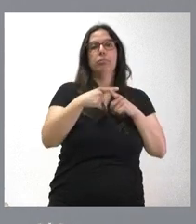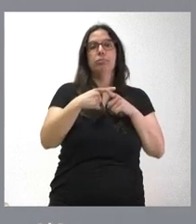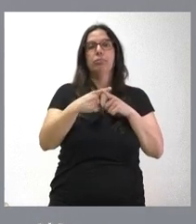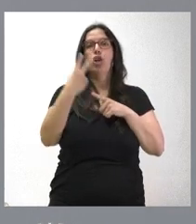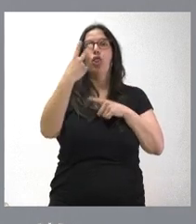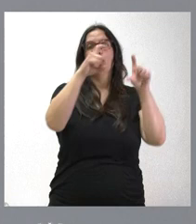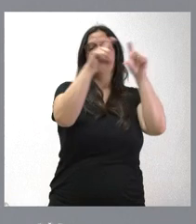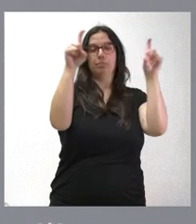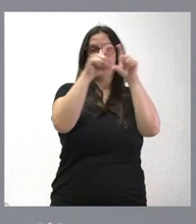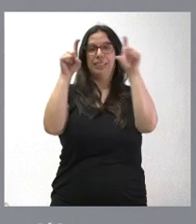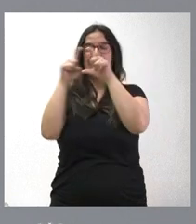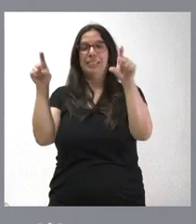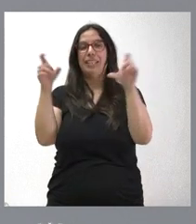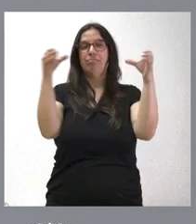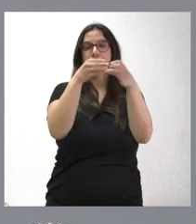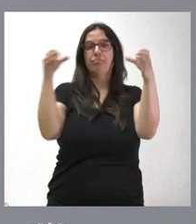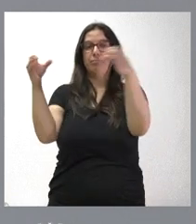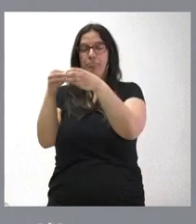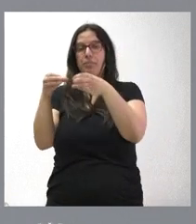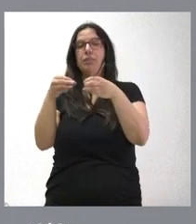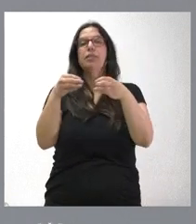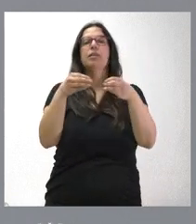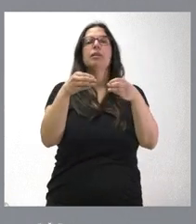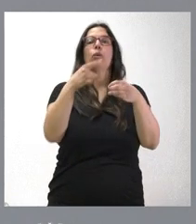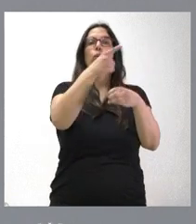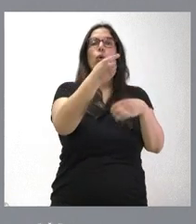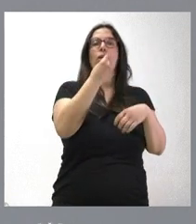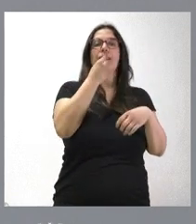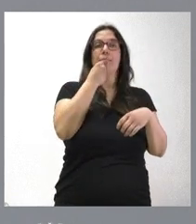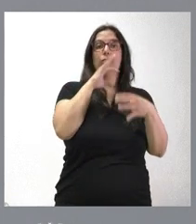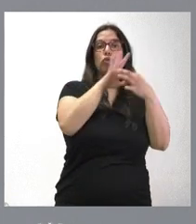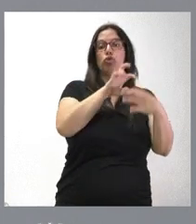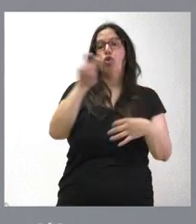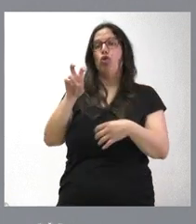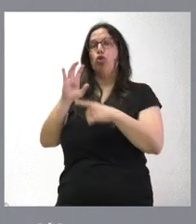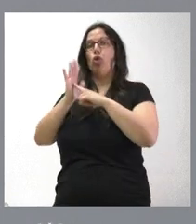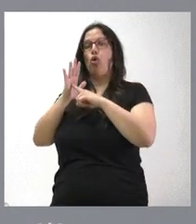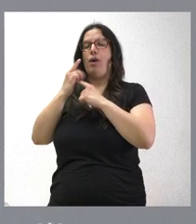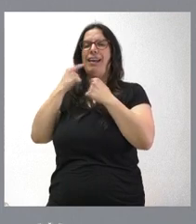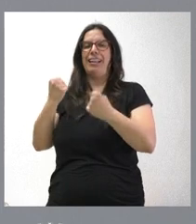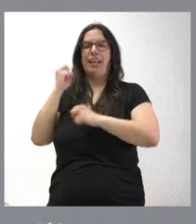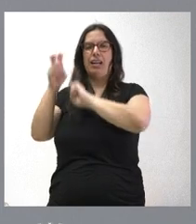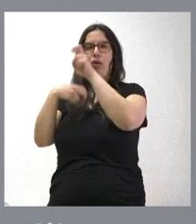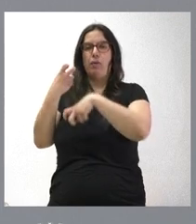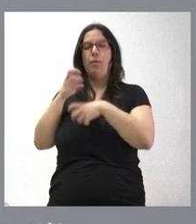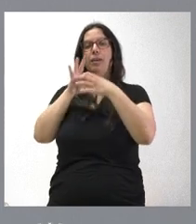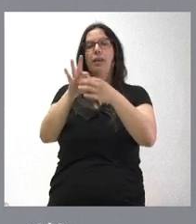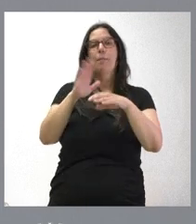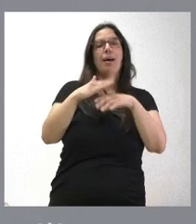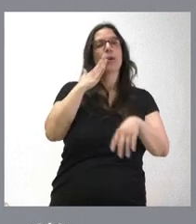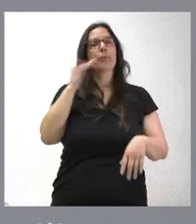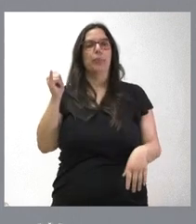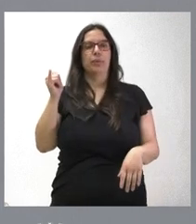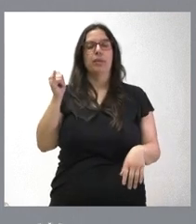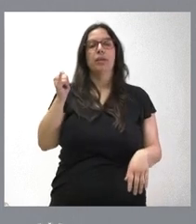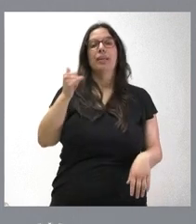Vitartis, que es el del sector agroalimentario, y Cilisolar para energías renovables, todo ello vinculado al ámbito del talento. Saben